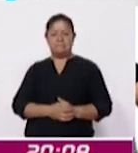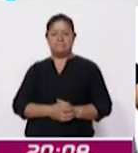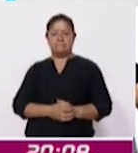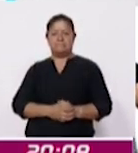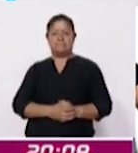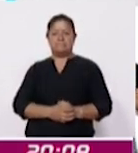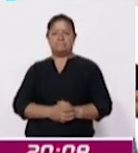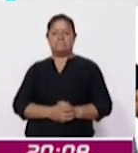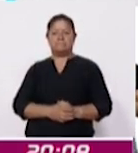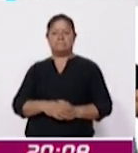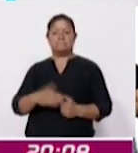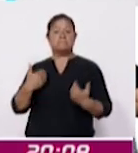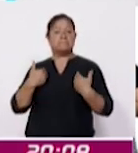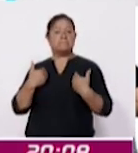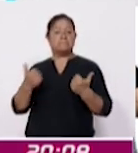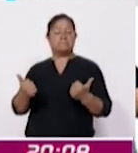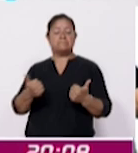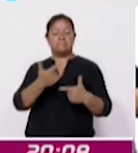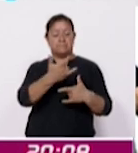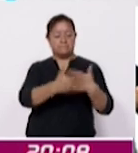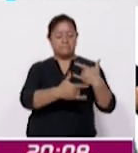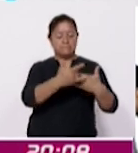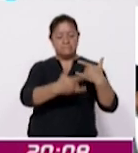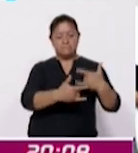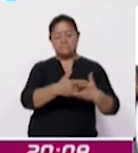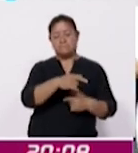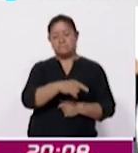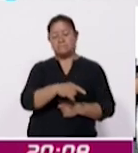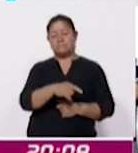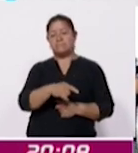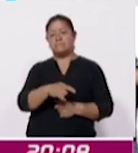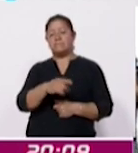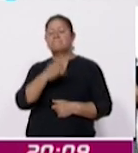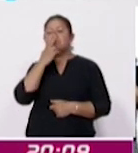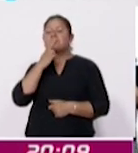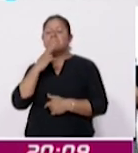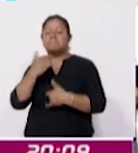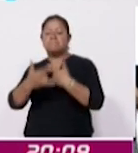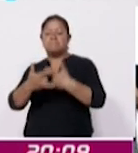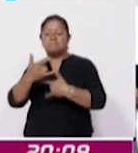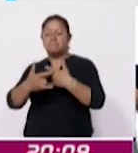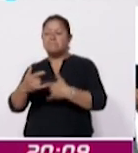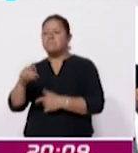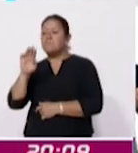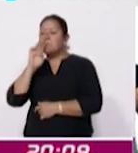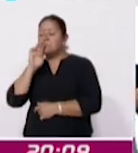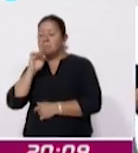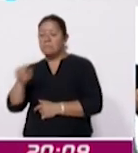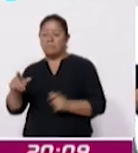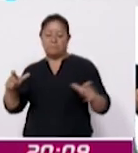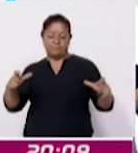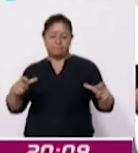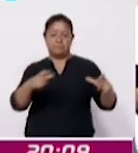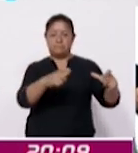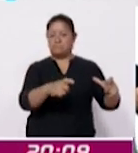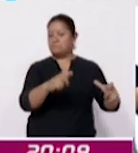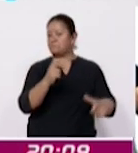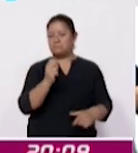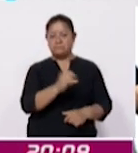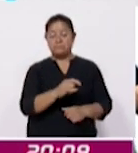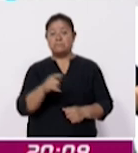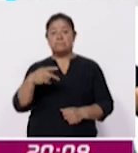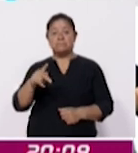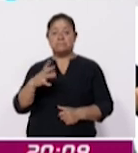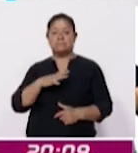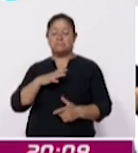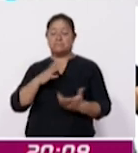comprendía leche evaporada, condensada y maternizada, así se llamaba el genérico, pero debido al aumento y disminución de